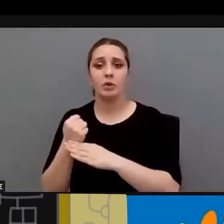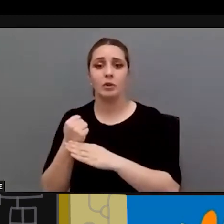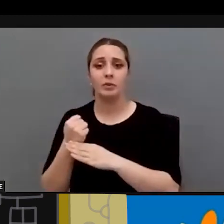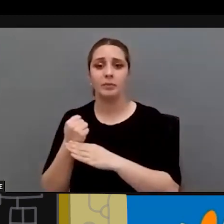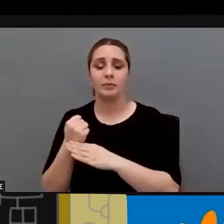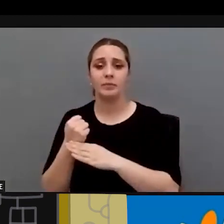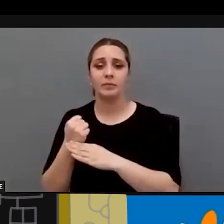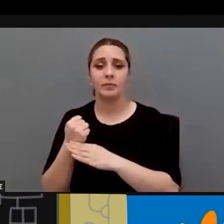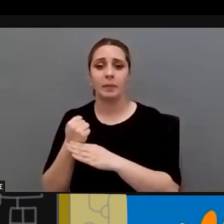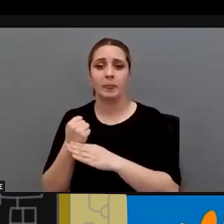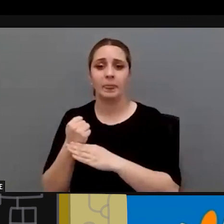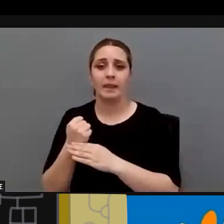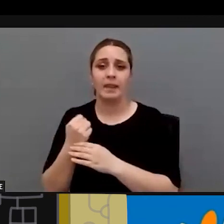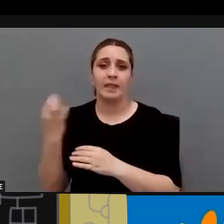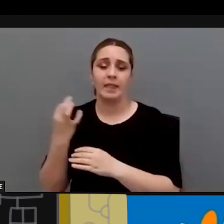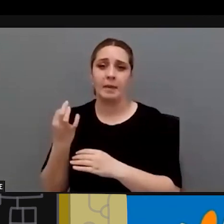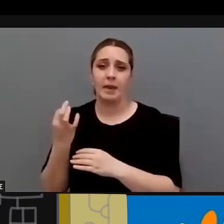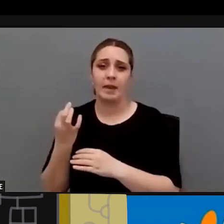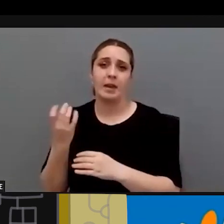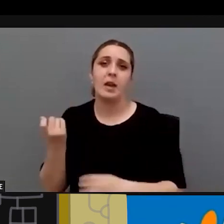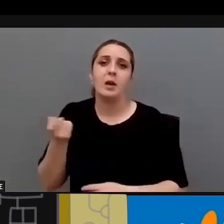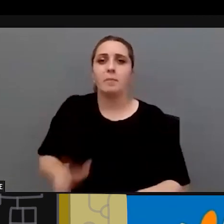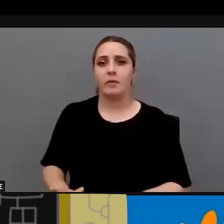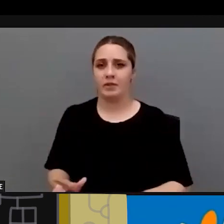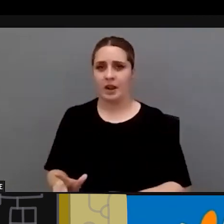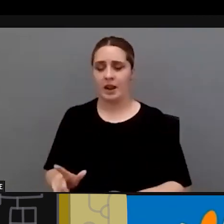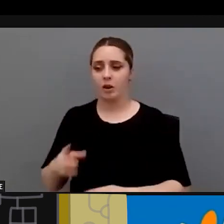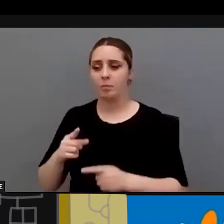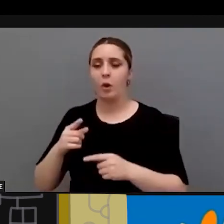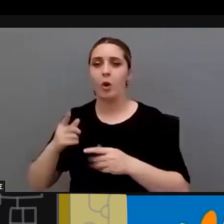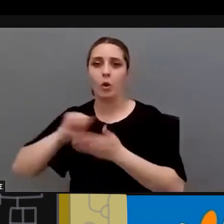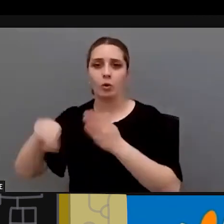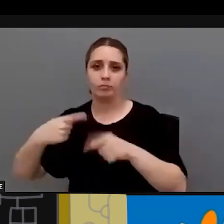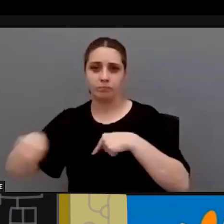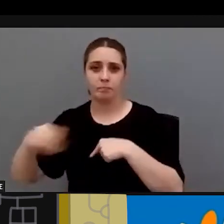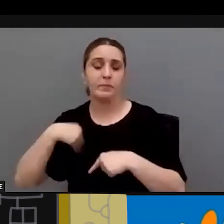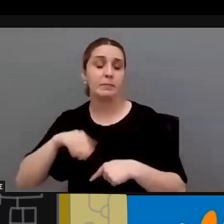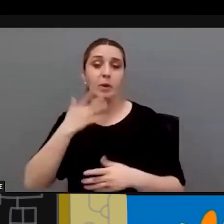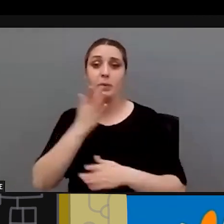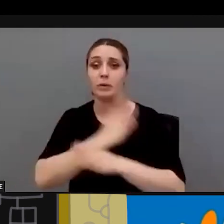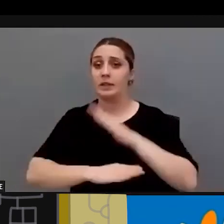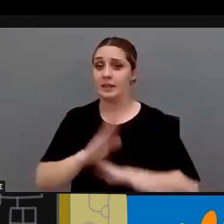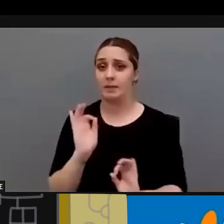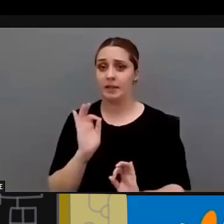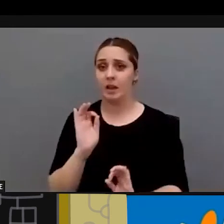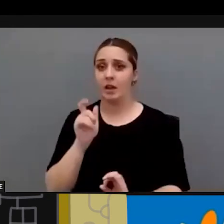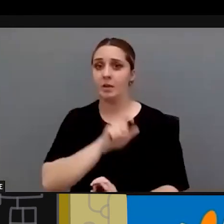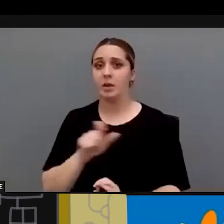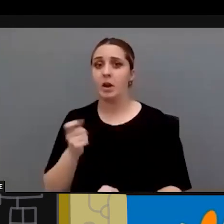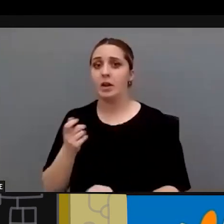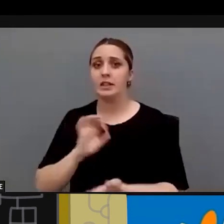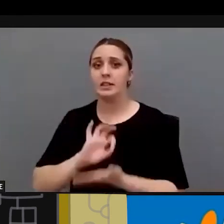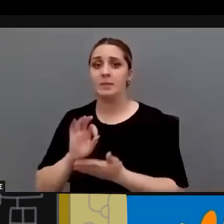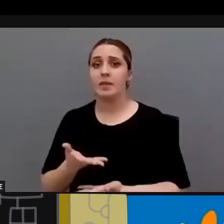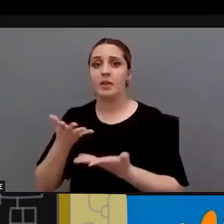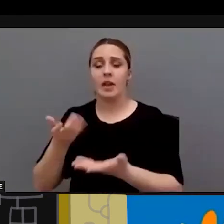tienen que tener profesionalizados esos servicios ¿no? lo mismo que ocurre en el ámbito de la discapacidad están muy profesionalizados muchos de los servicios que se